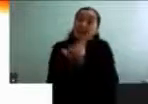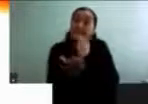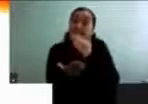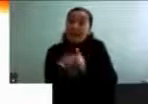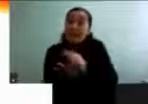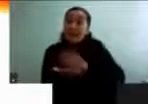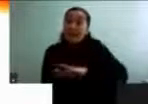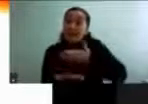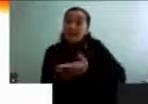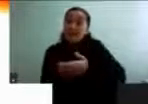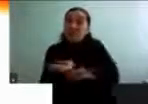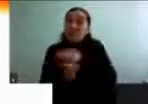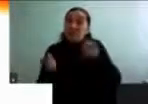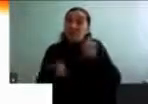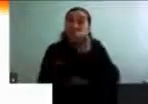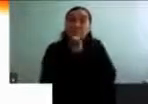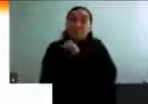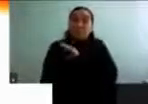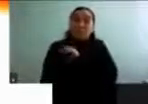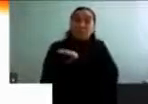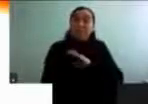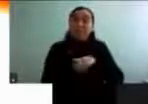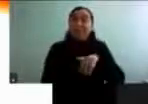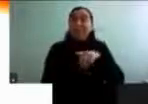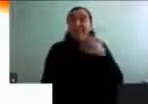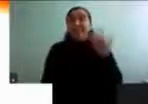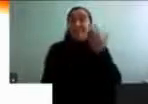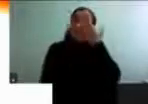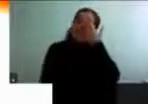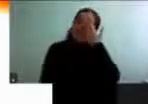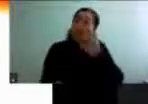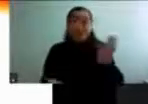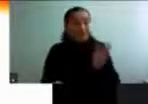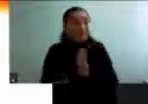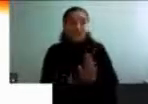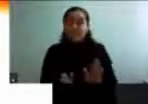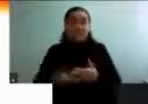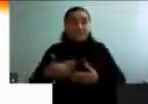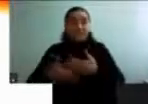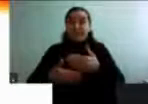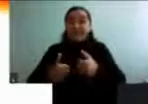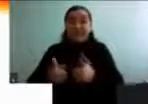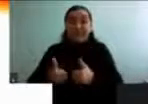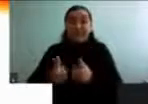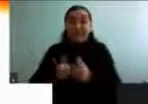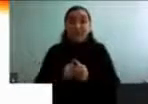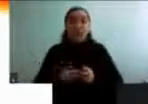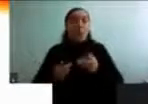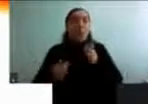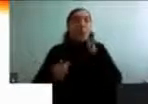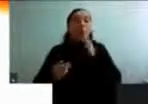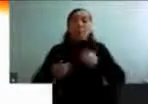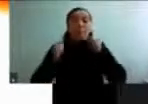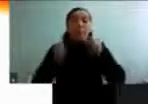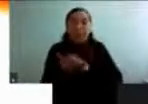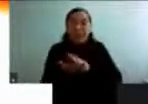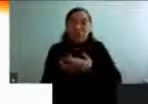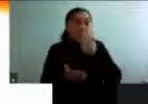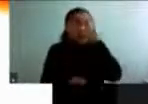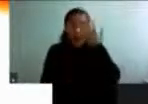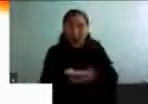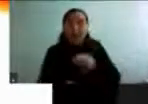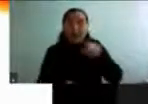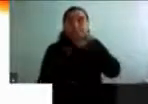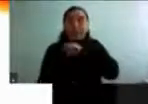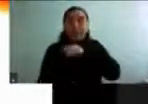son bastante ineficaces en ese sentido. Las marcadas iniquidades en salud son evidentes en el estado de salud de las personas